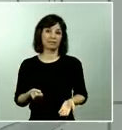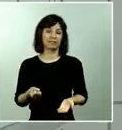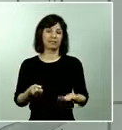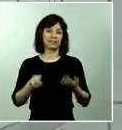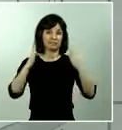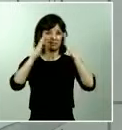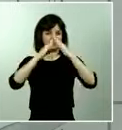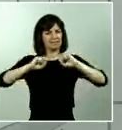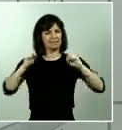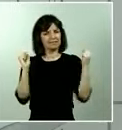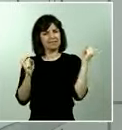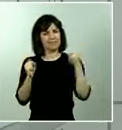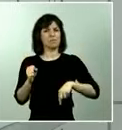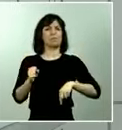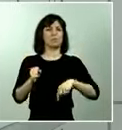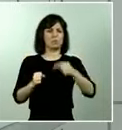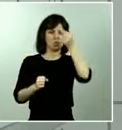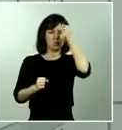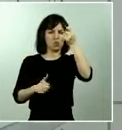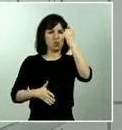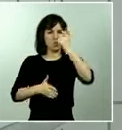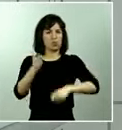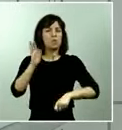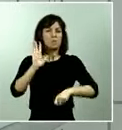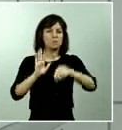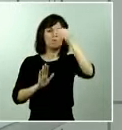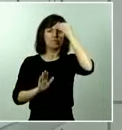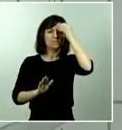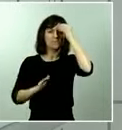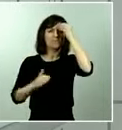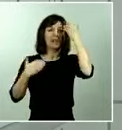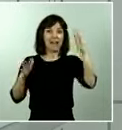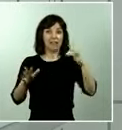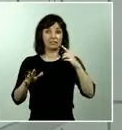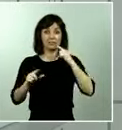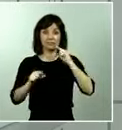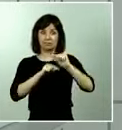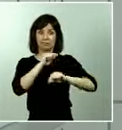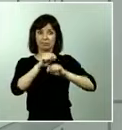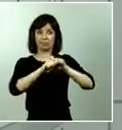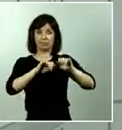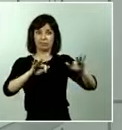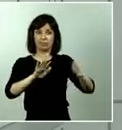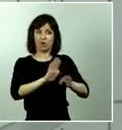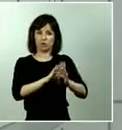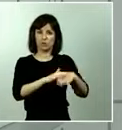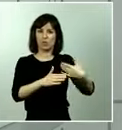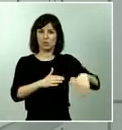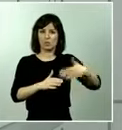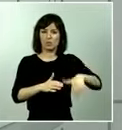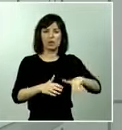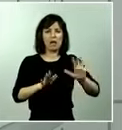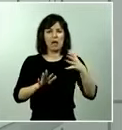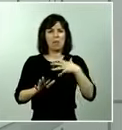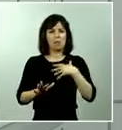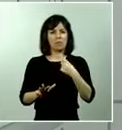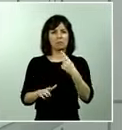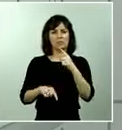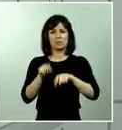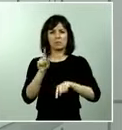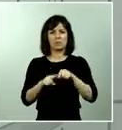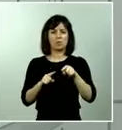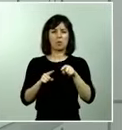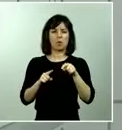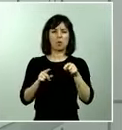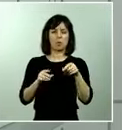pero que pensamos que todavía con el grado de contagio que hay en nuestra sociedad si bien podemos ir pensando en algunos relajamientos tenemos que tomar todavía